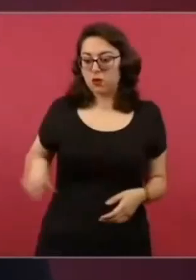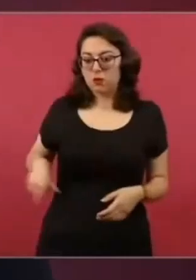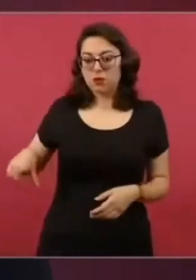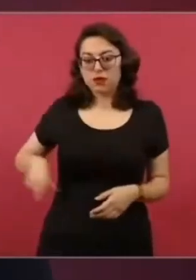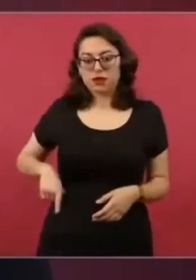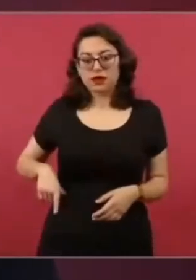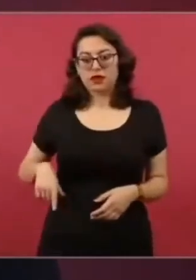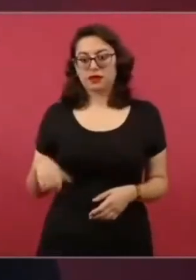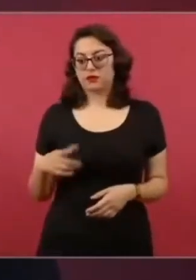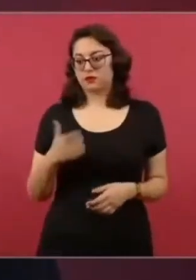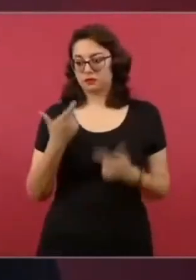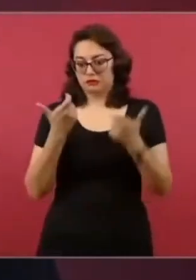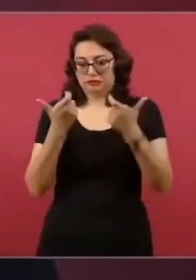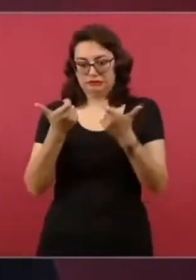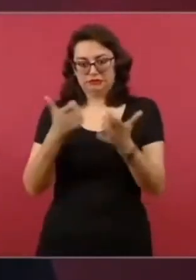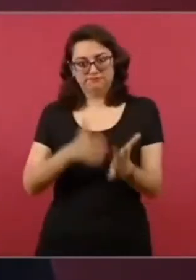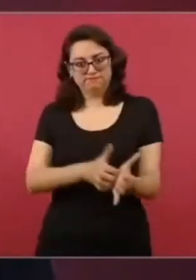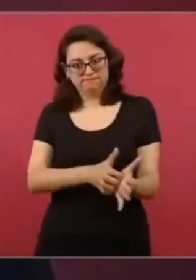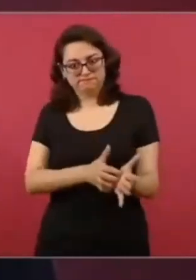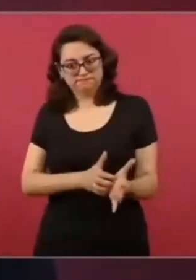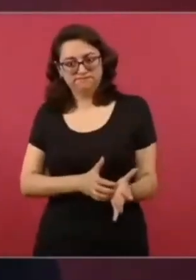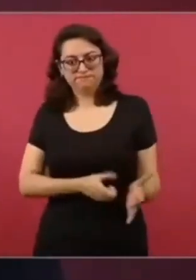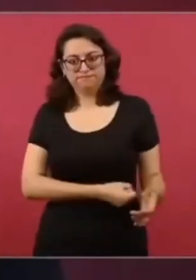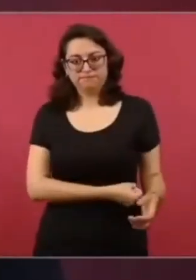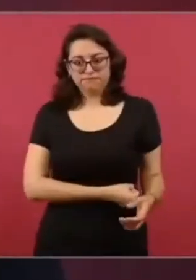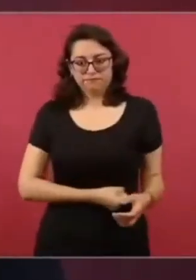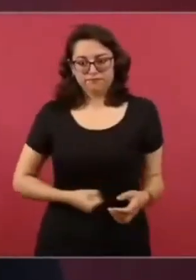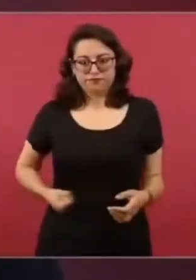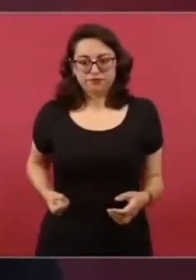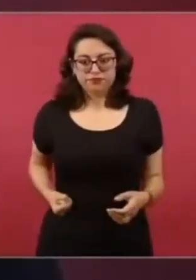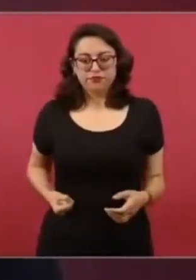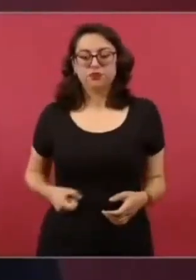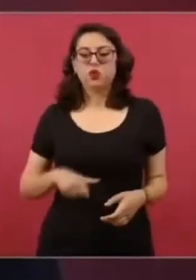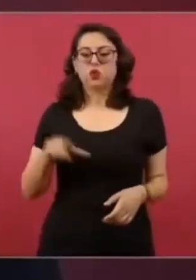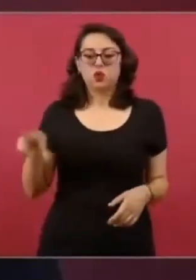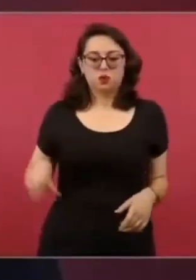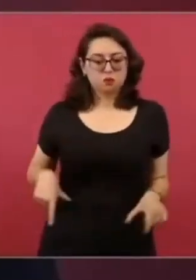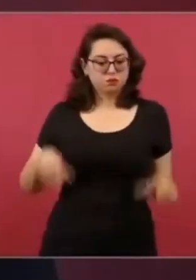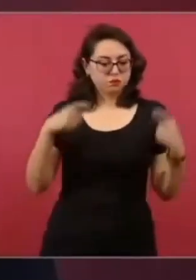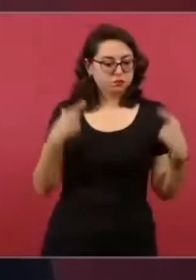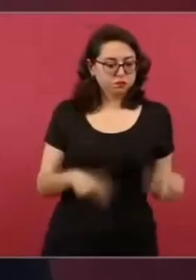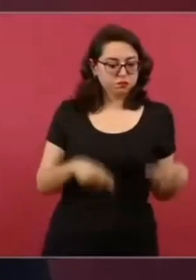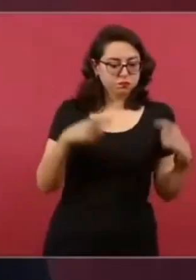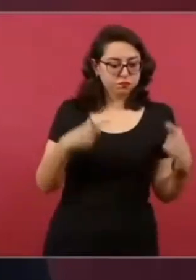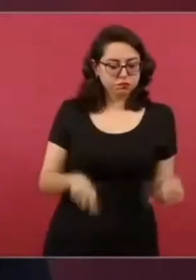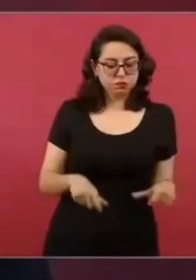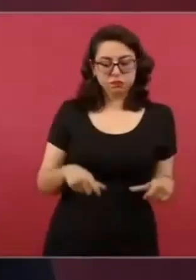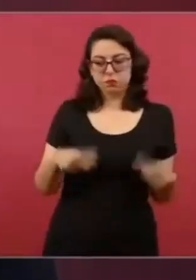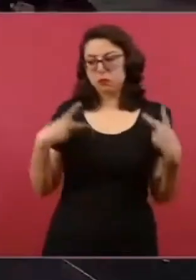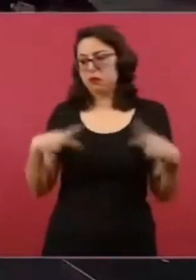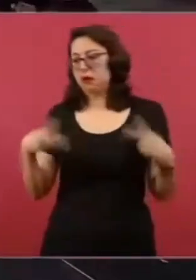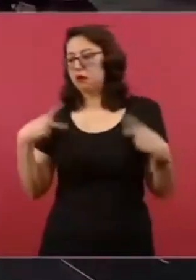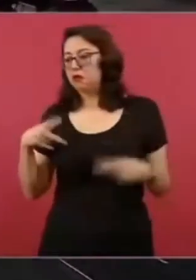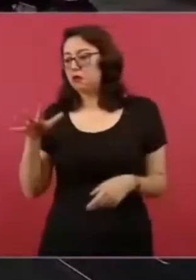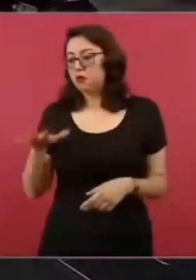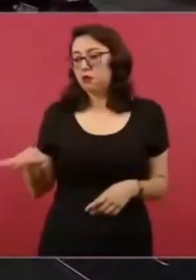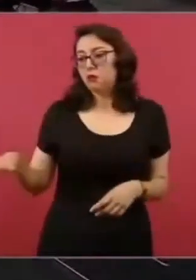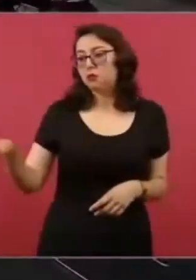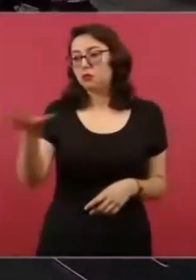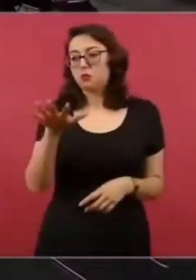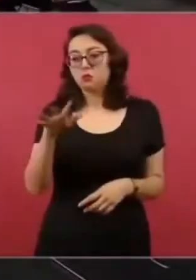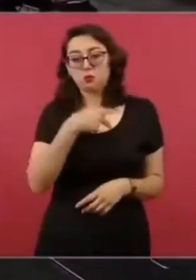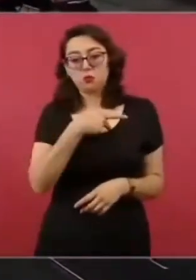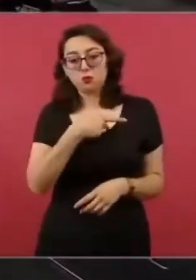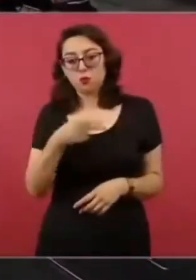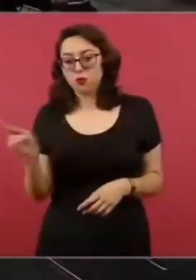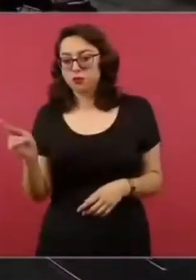que no puede haber gobierno rico con pueblo pobre, que no puede